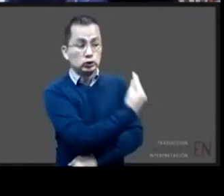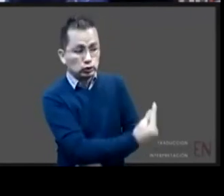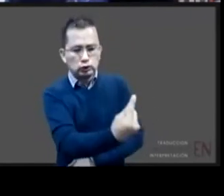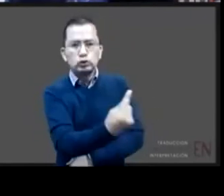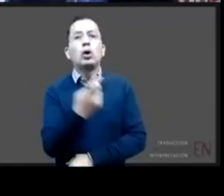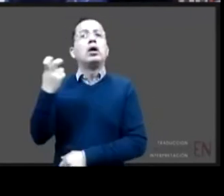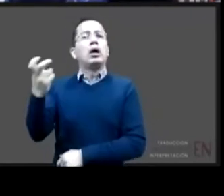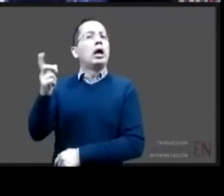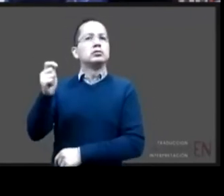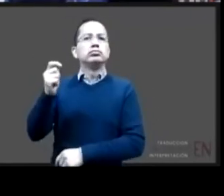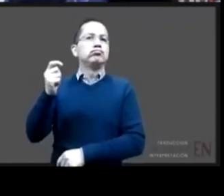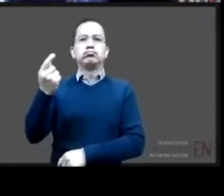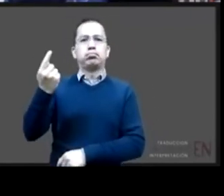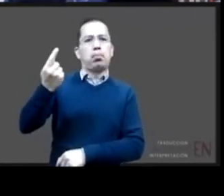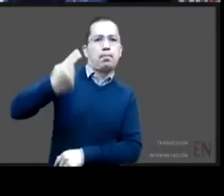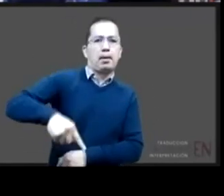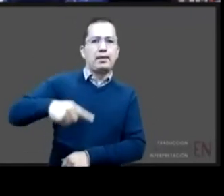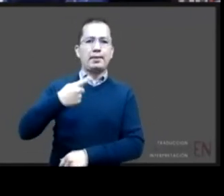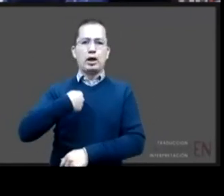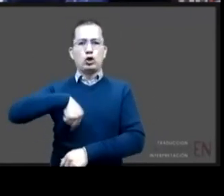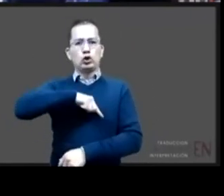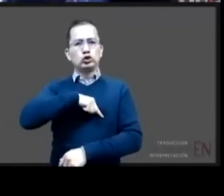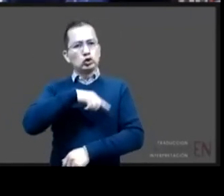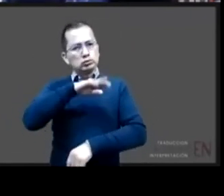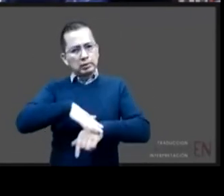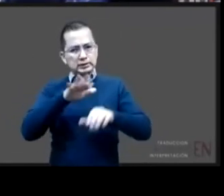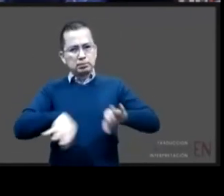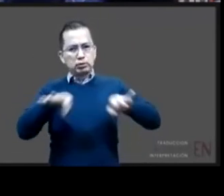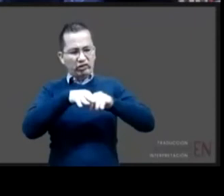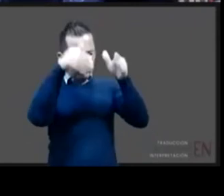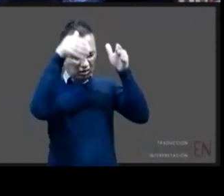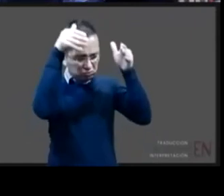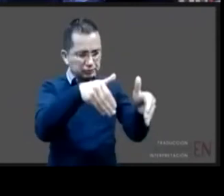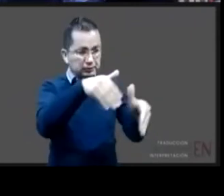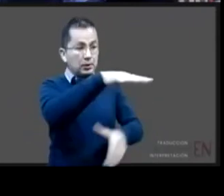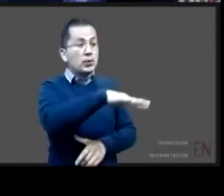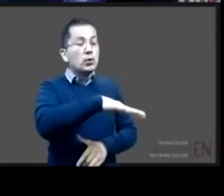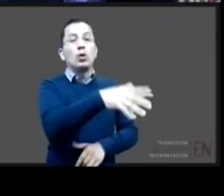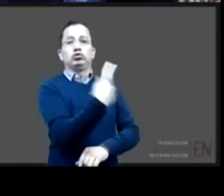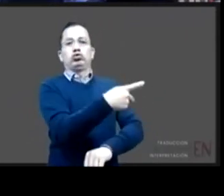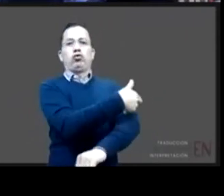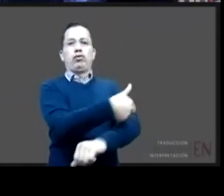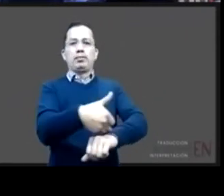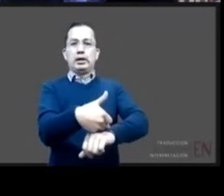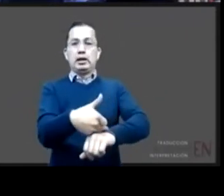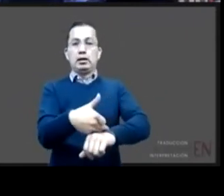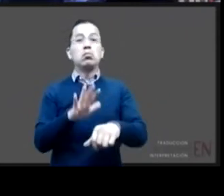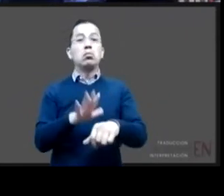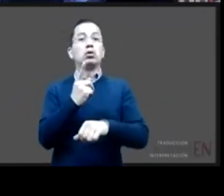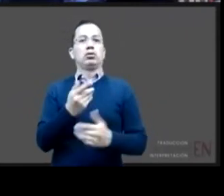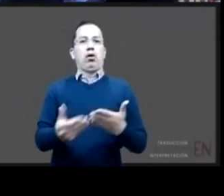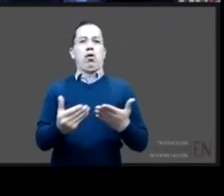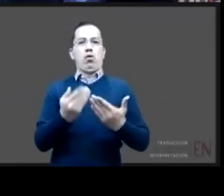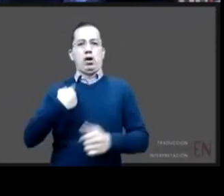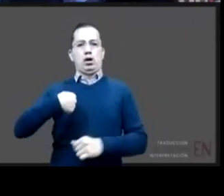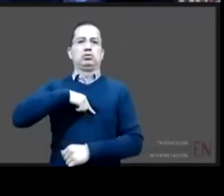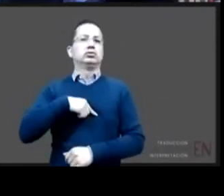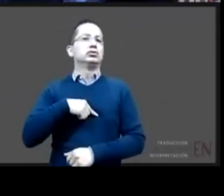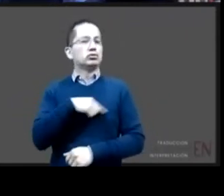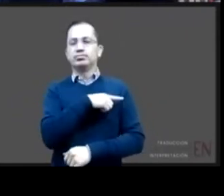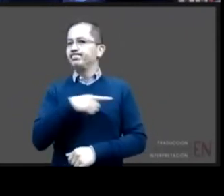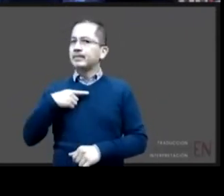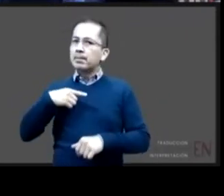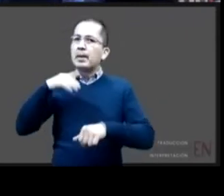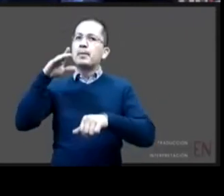nos obliga a nosotros como operadores de este sistema a tener una visión como decía Paula más integral